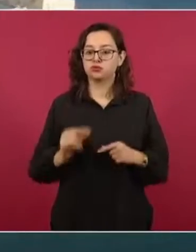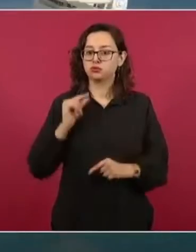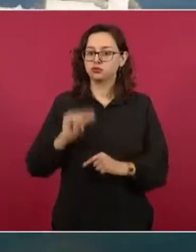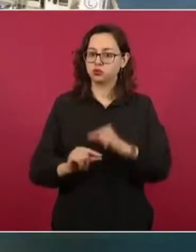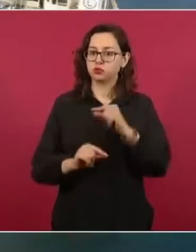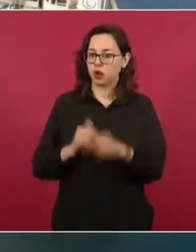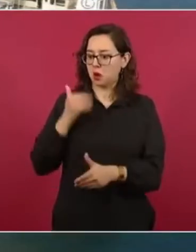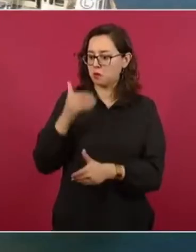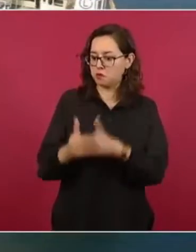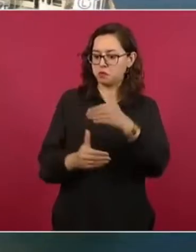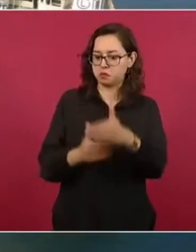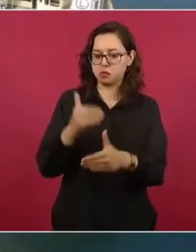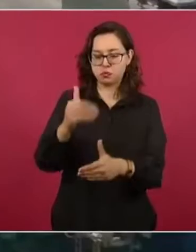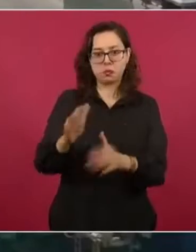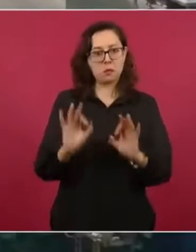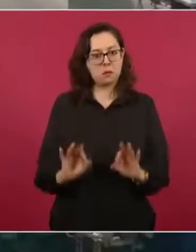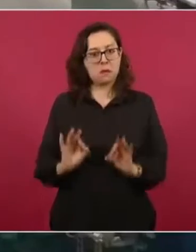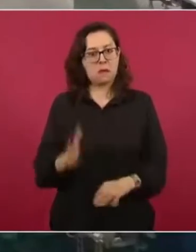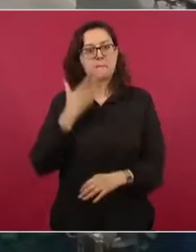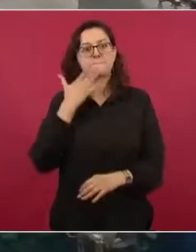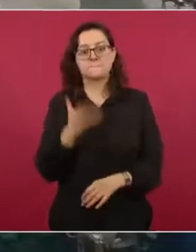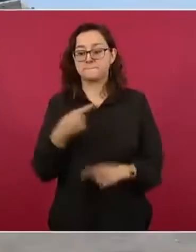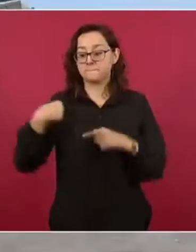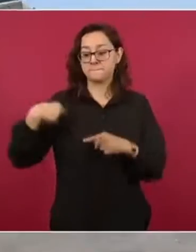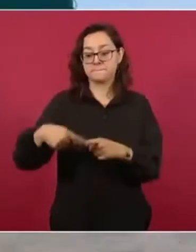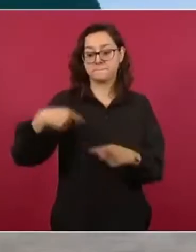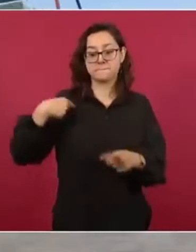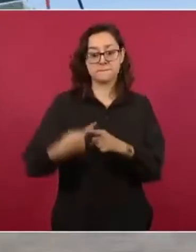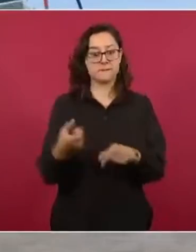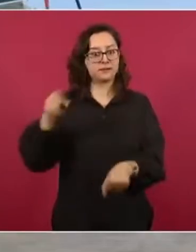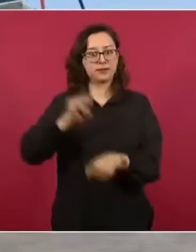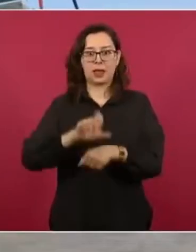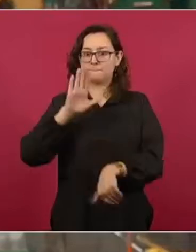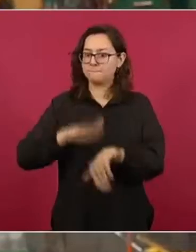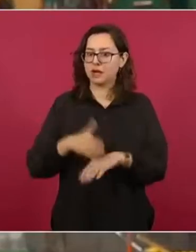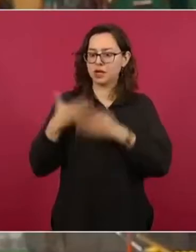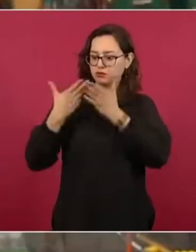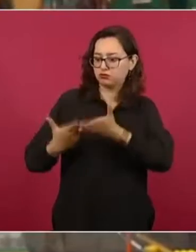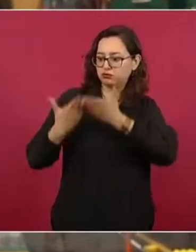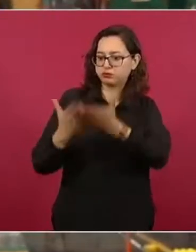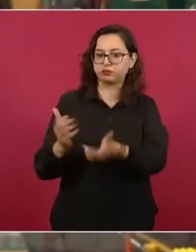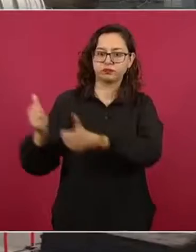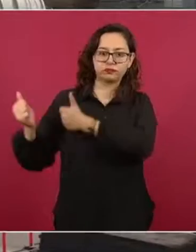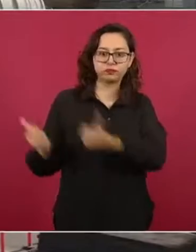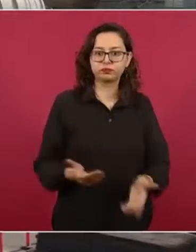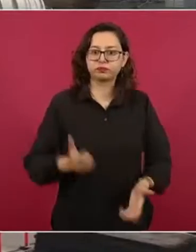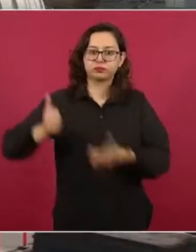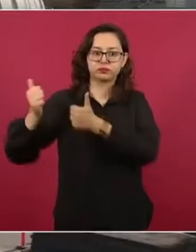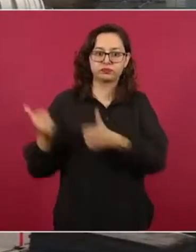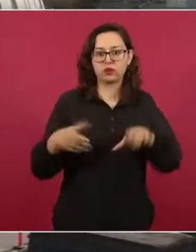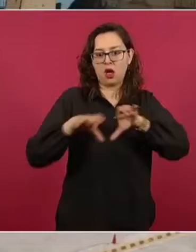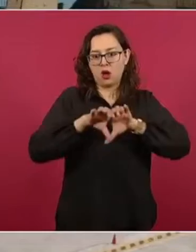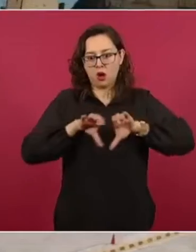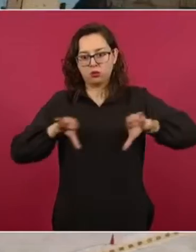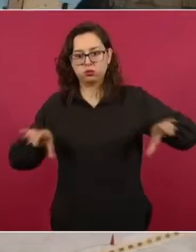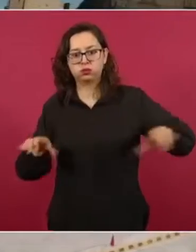momento estamos en la recepción masiva de equipos y accesorios. En esta semana arribó al puerto de Dos Bocas la embarcación L.O.A. Fortune, con módulos y torres